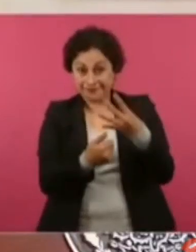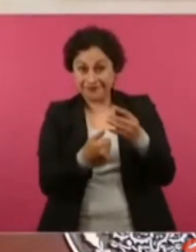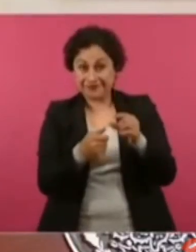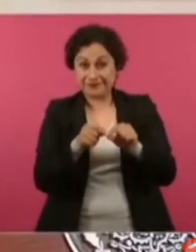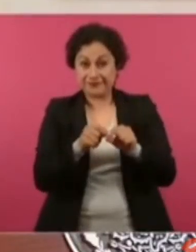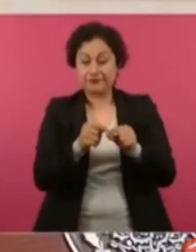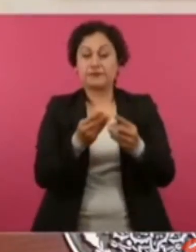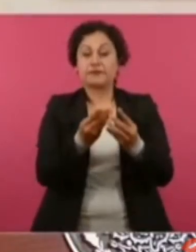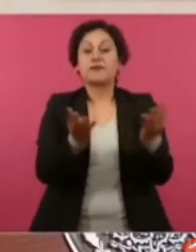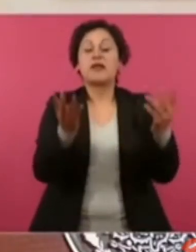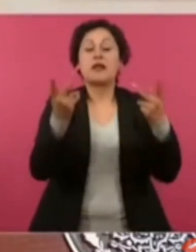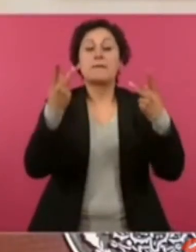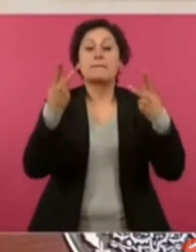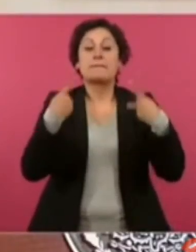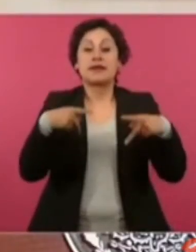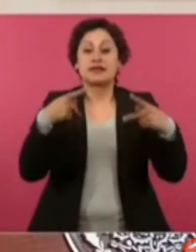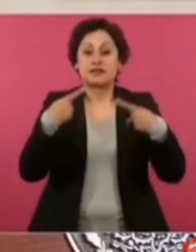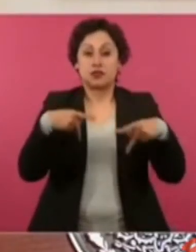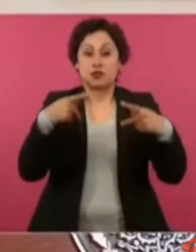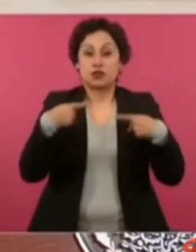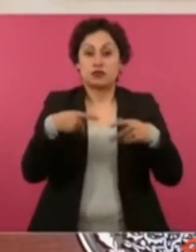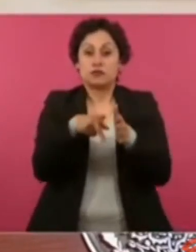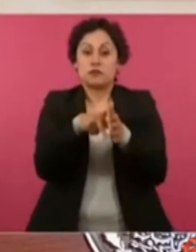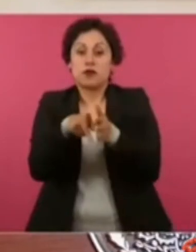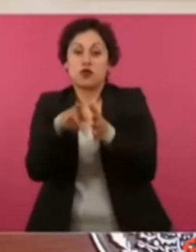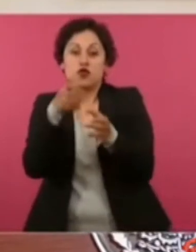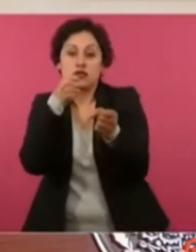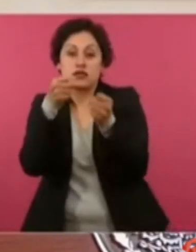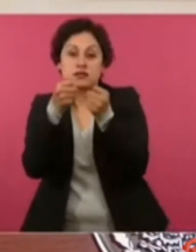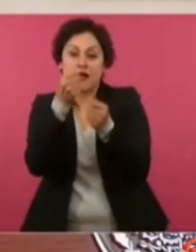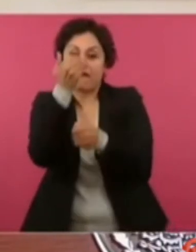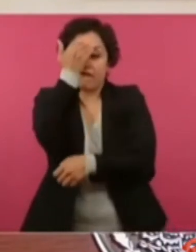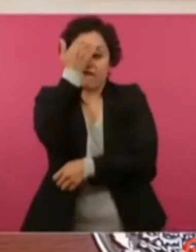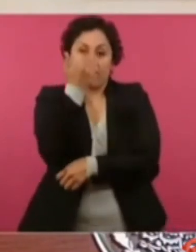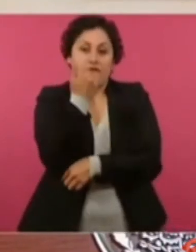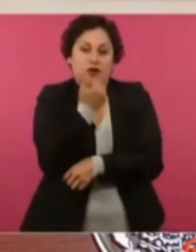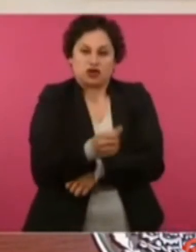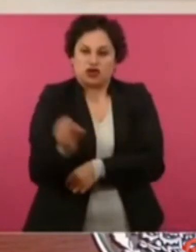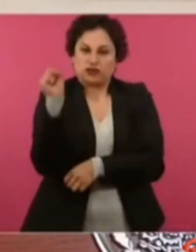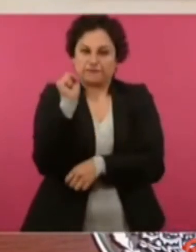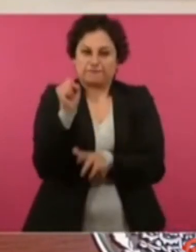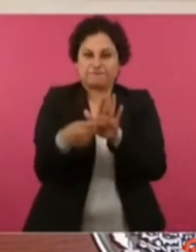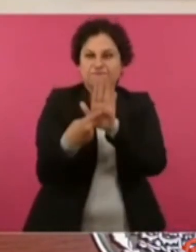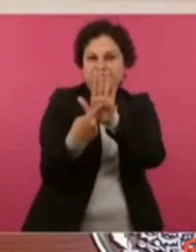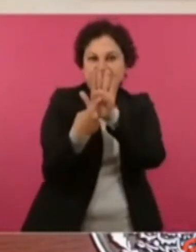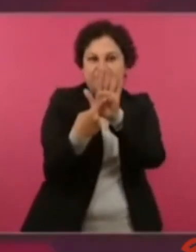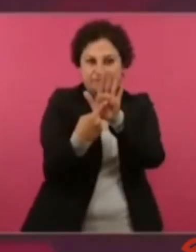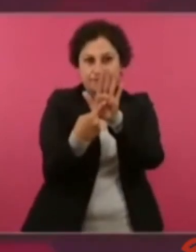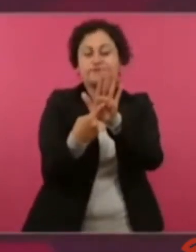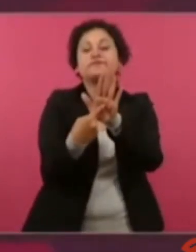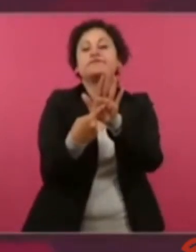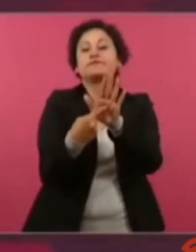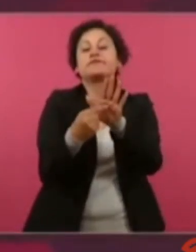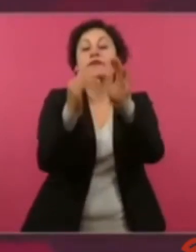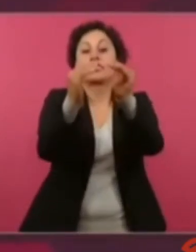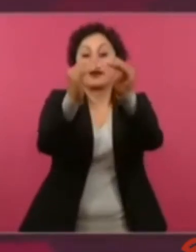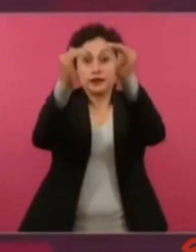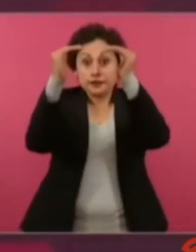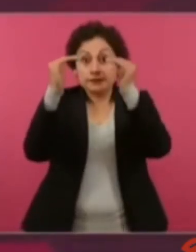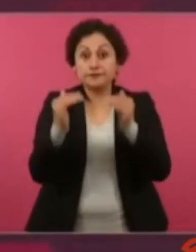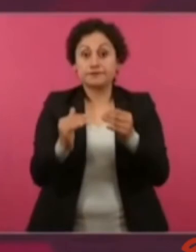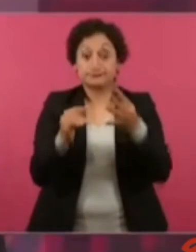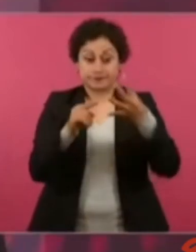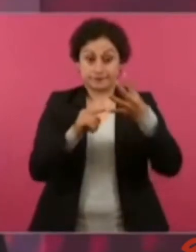esos les pagan muchísimo. Luego hay un cuarto nivel,